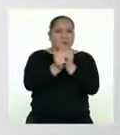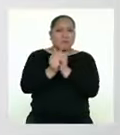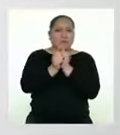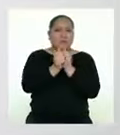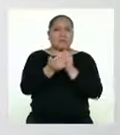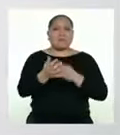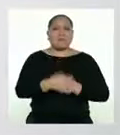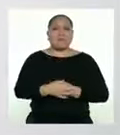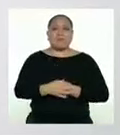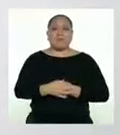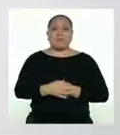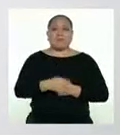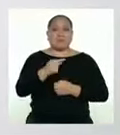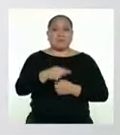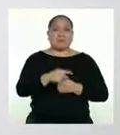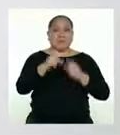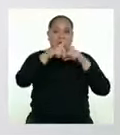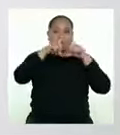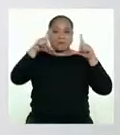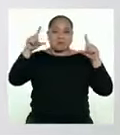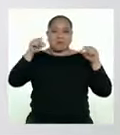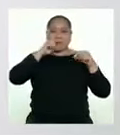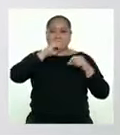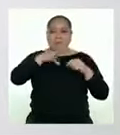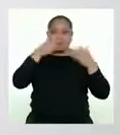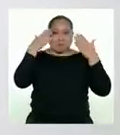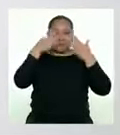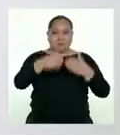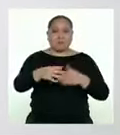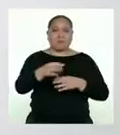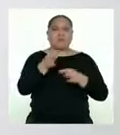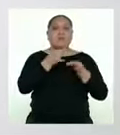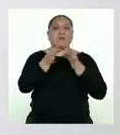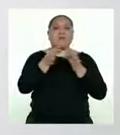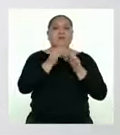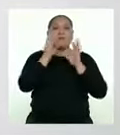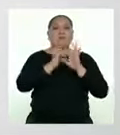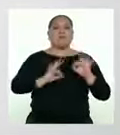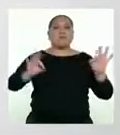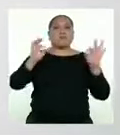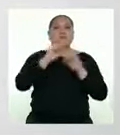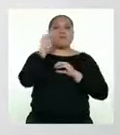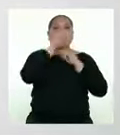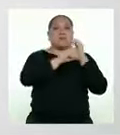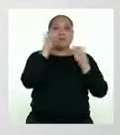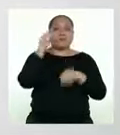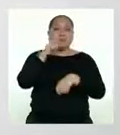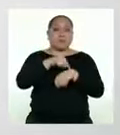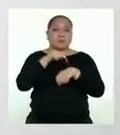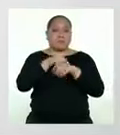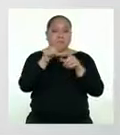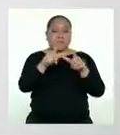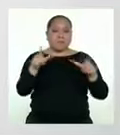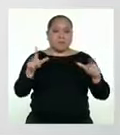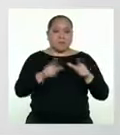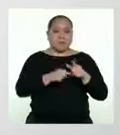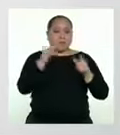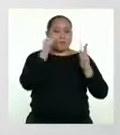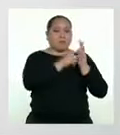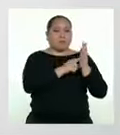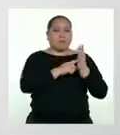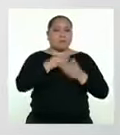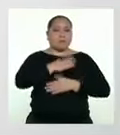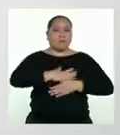El enunciado es bastante explícito. Habla sobre la importancia de establecer espacios de distracción e